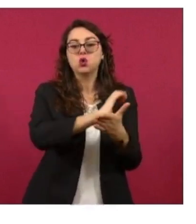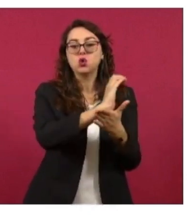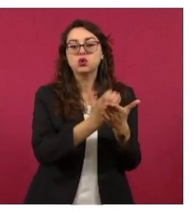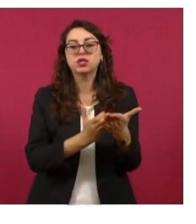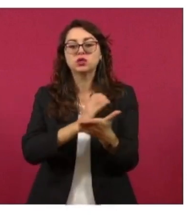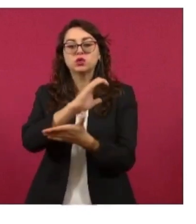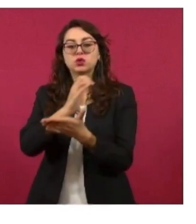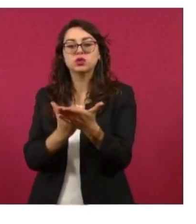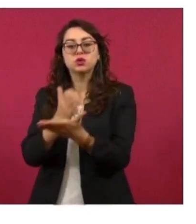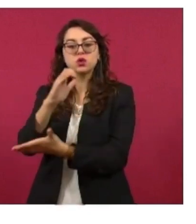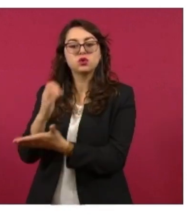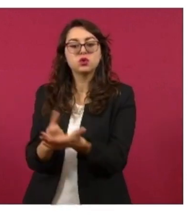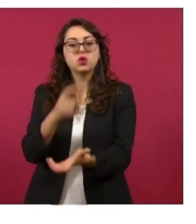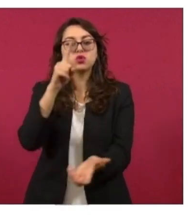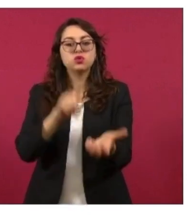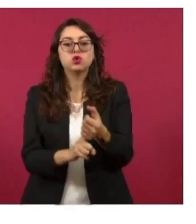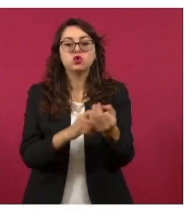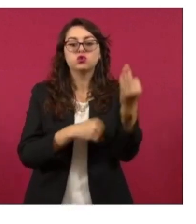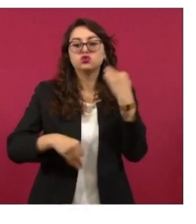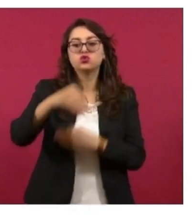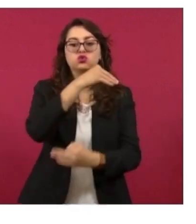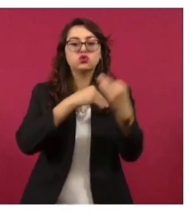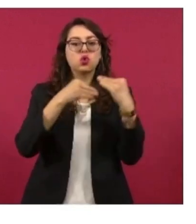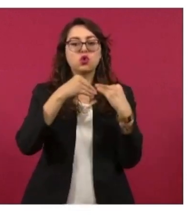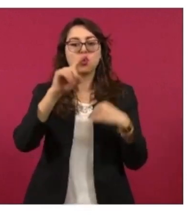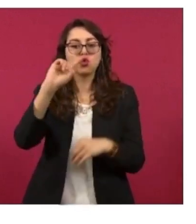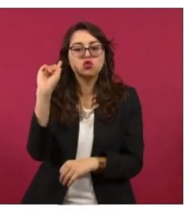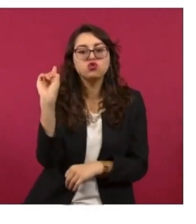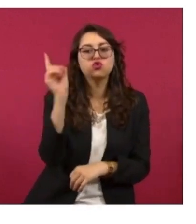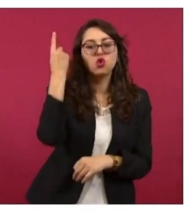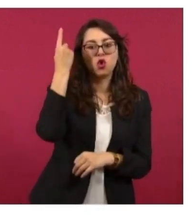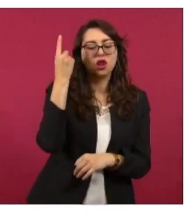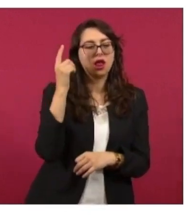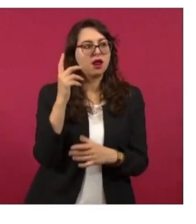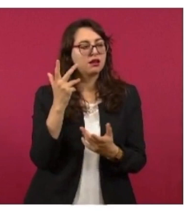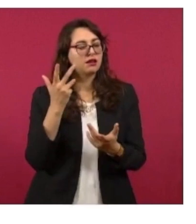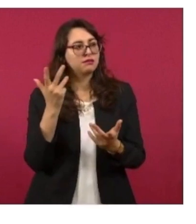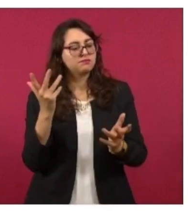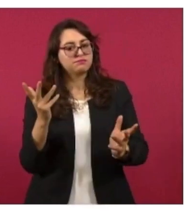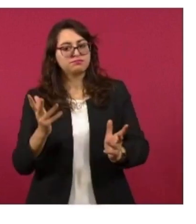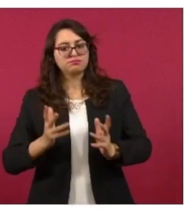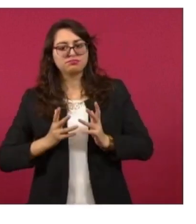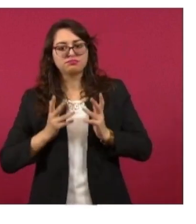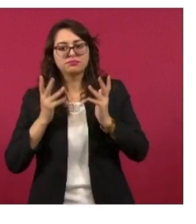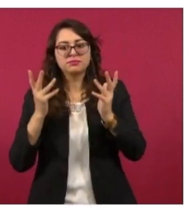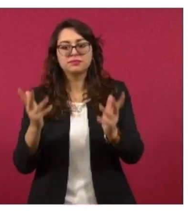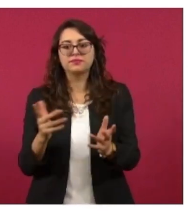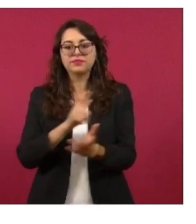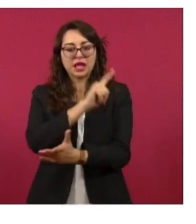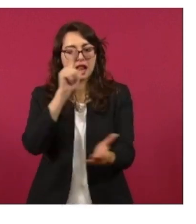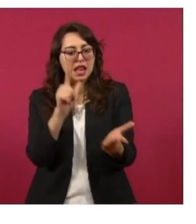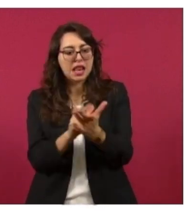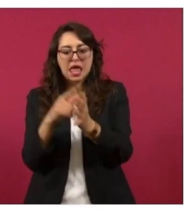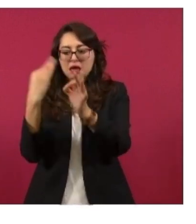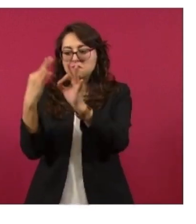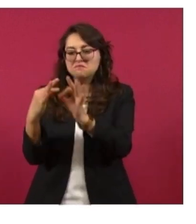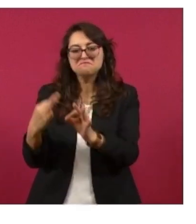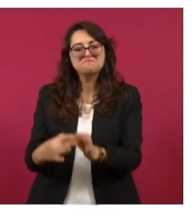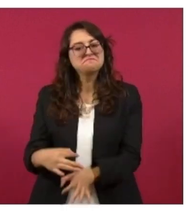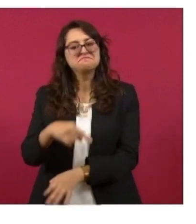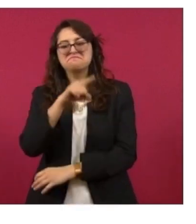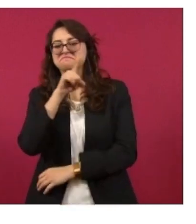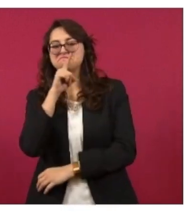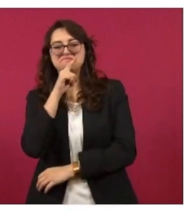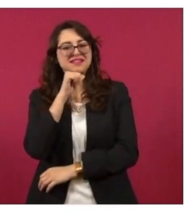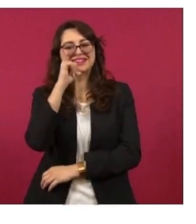en dólares, ningún contrato cubrió con los señalamientos legales en relación